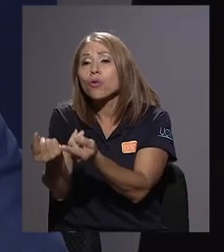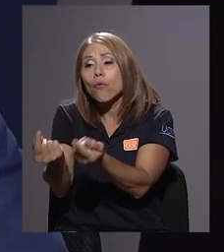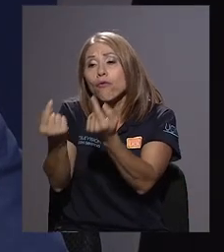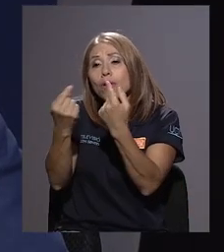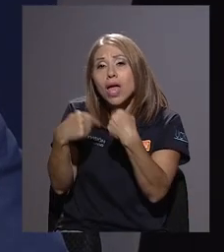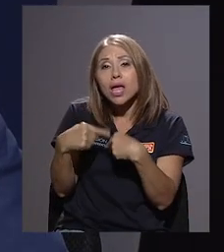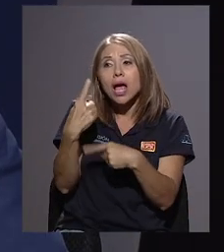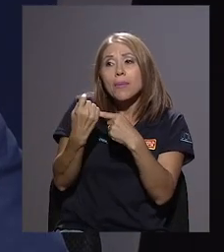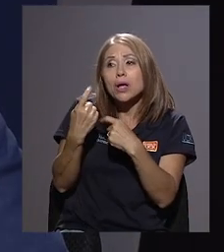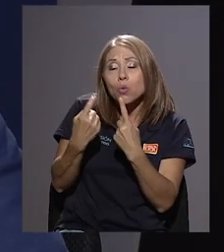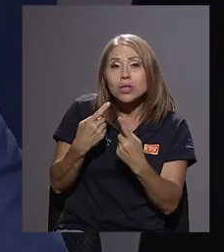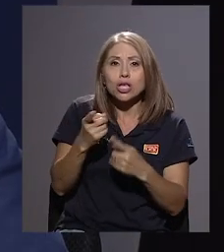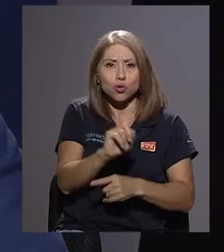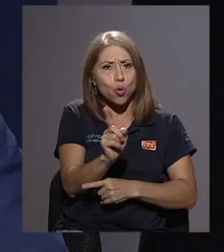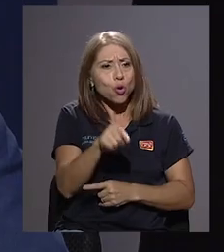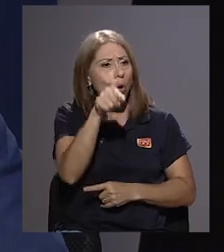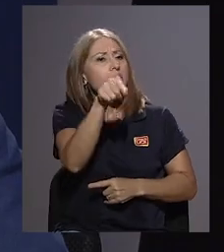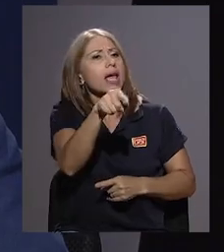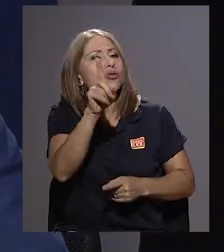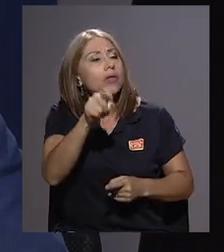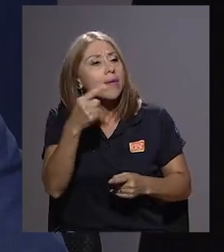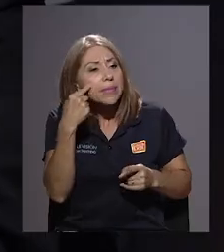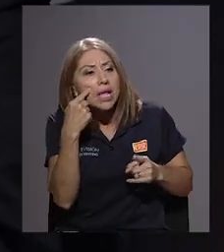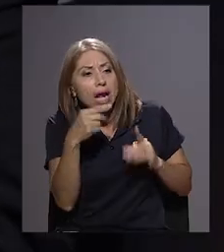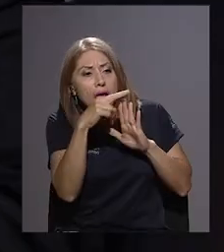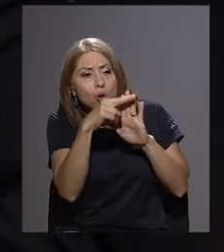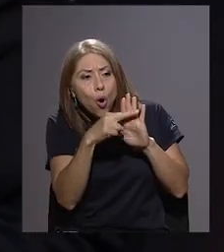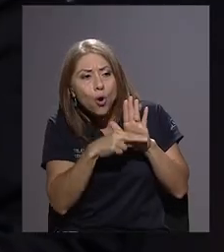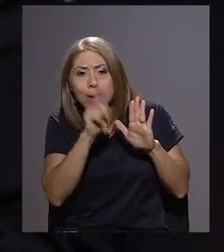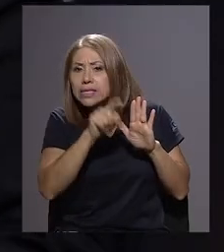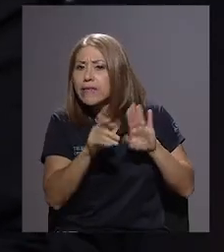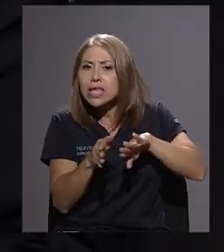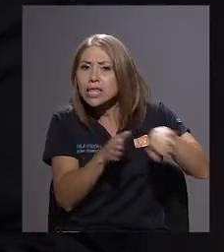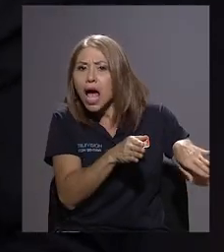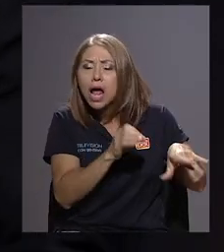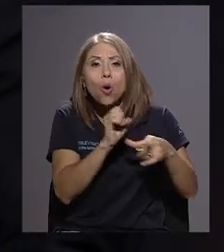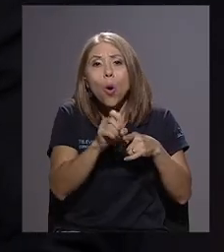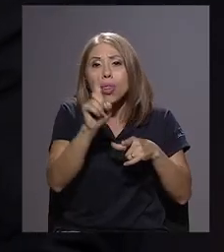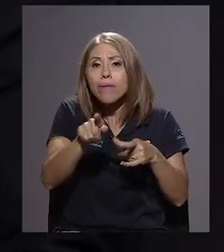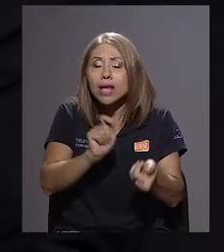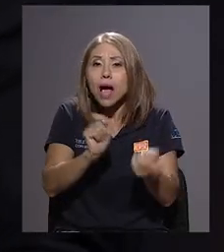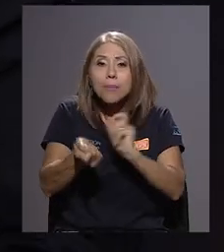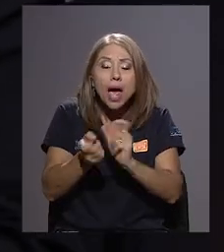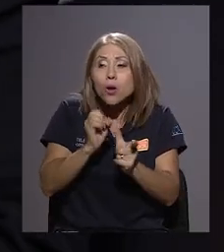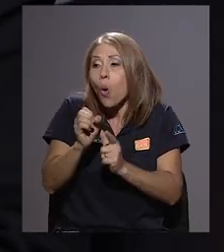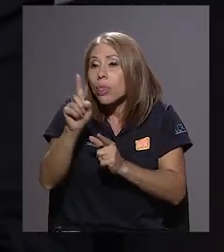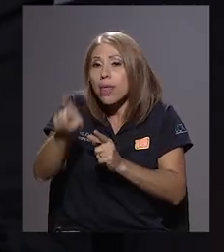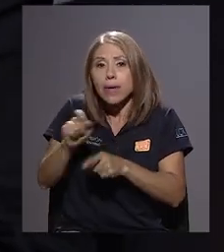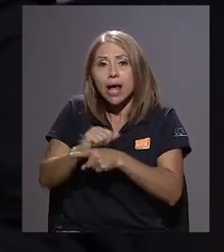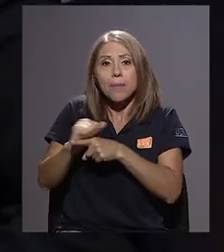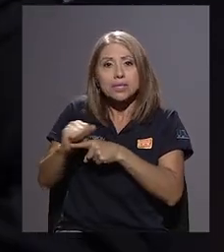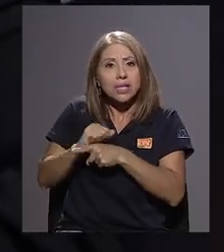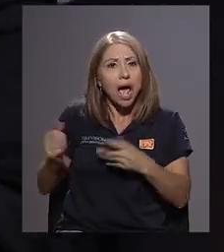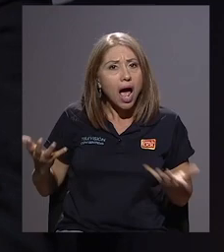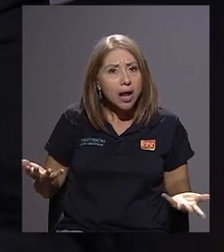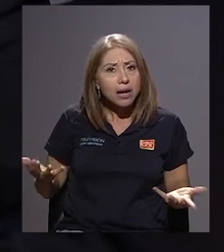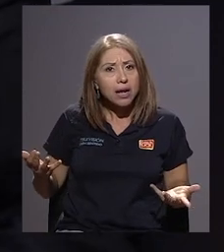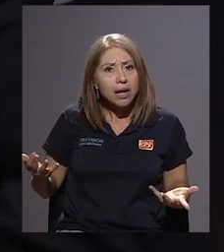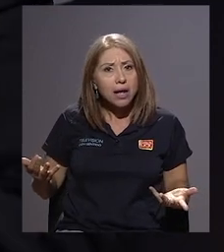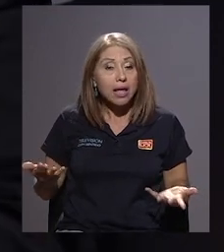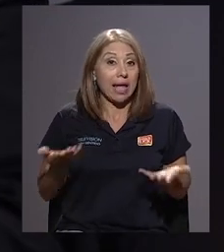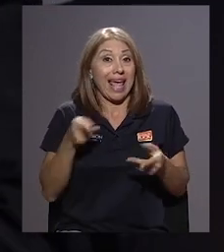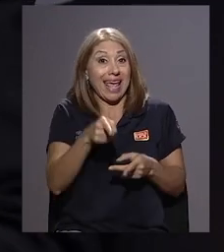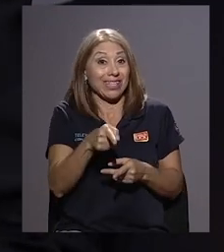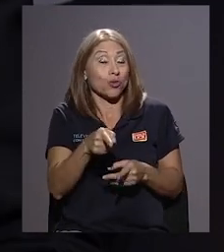de esto y lo otro. No, ellos ser más proactivos. Si hay que quitar normas, si hay que cambiar normas, hay que capacitar, bueno, ¿por qué no